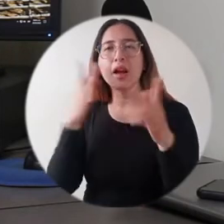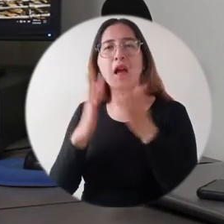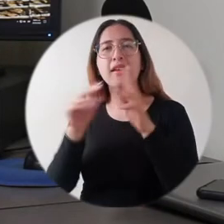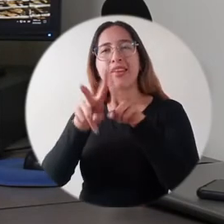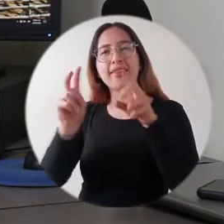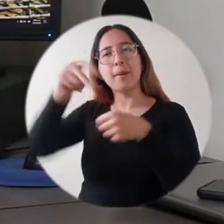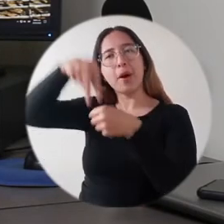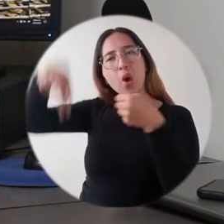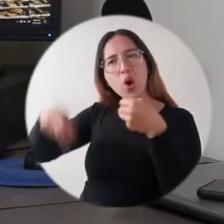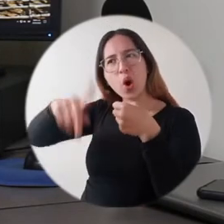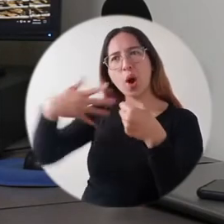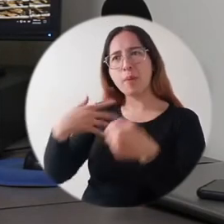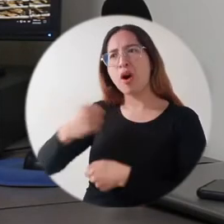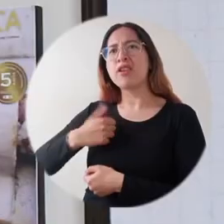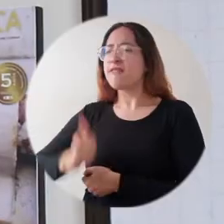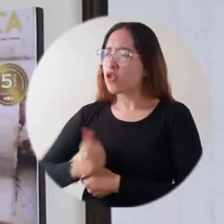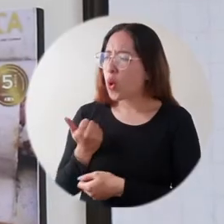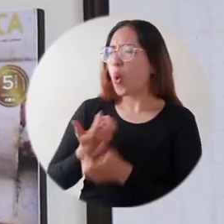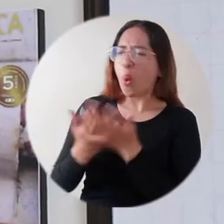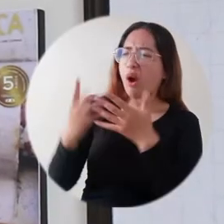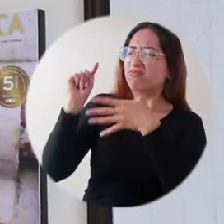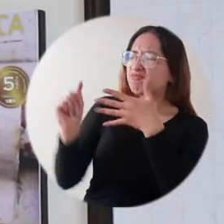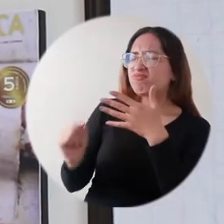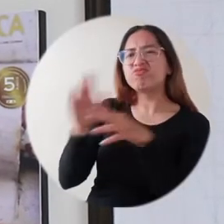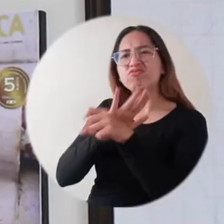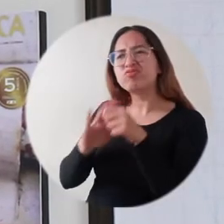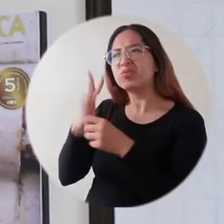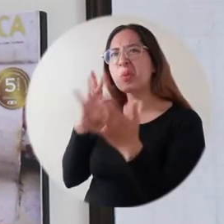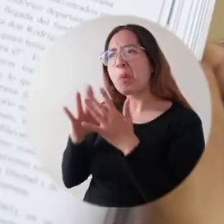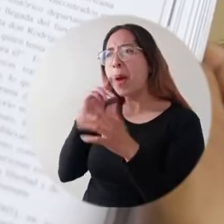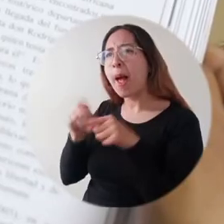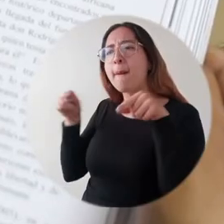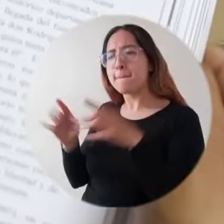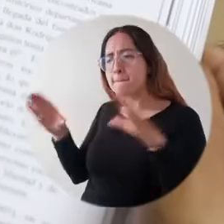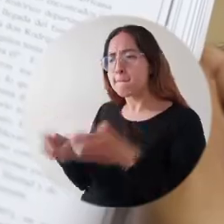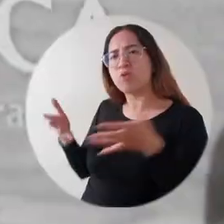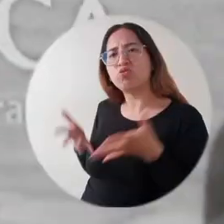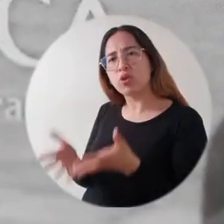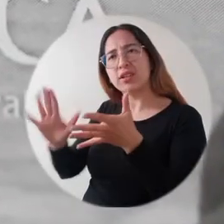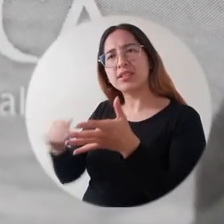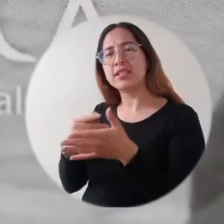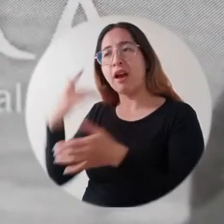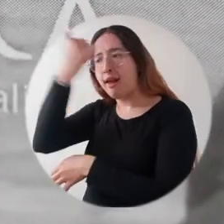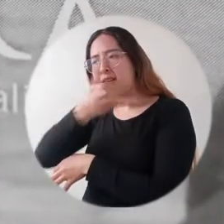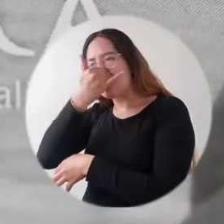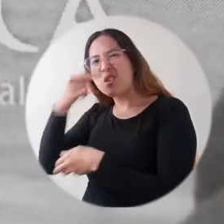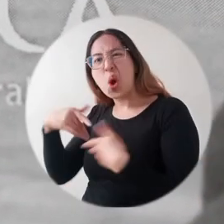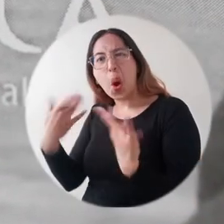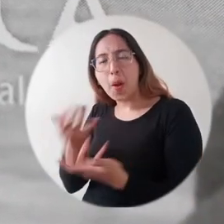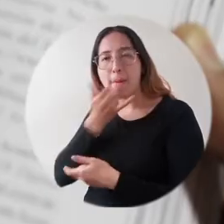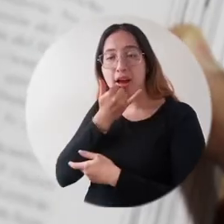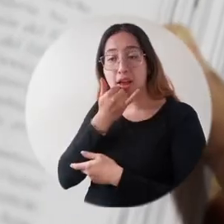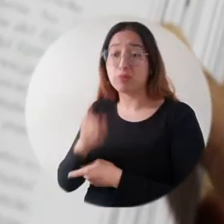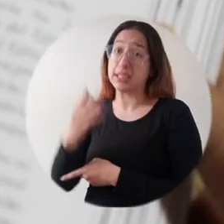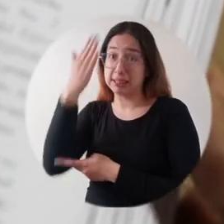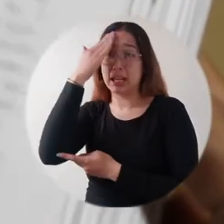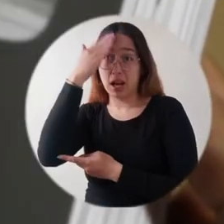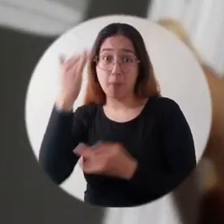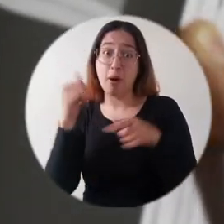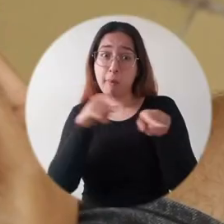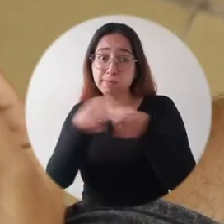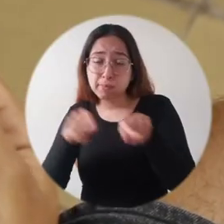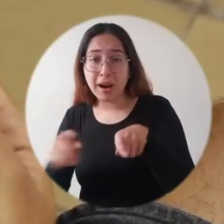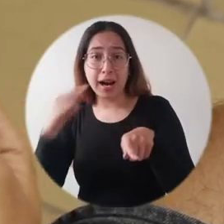entrevistas, ensayos. La undécima edición contiene artículos escritos por líderes comunales con anécdotas y denuncias